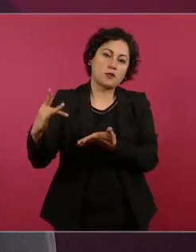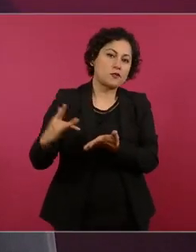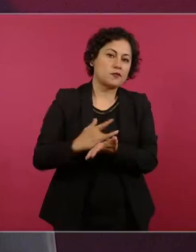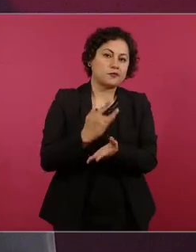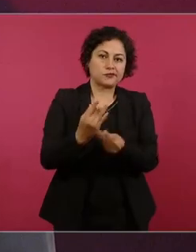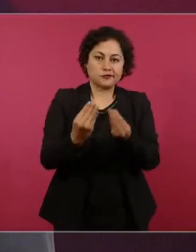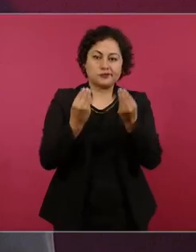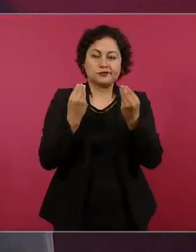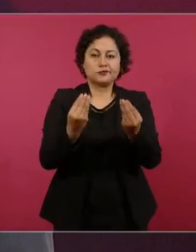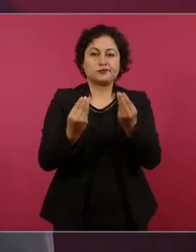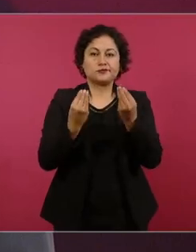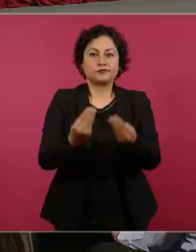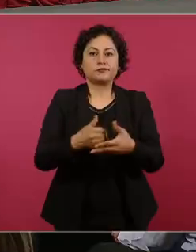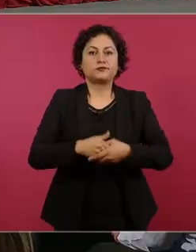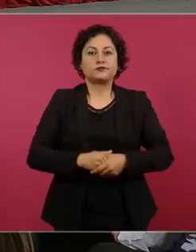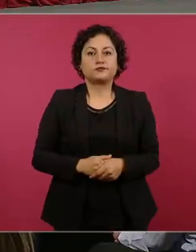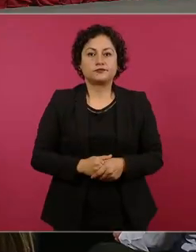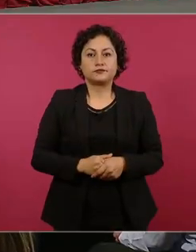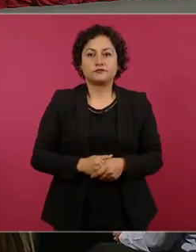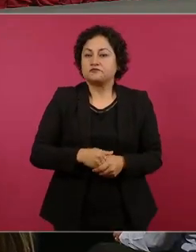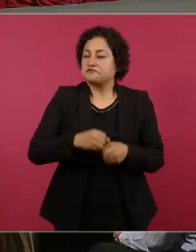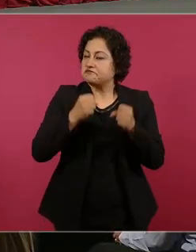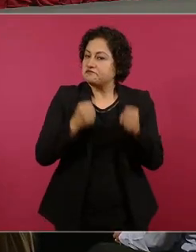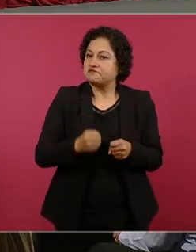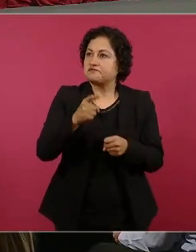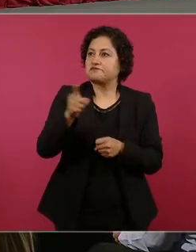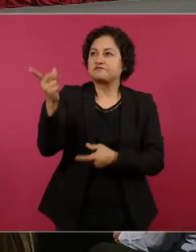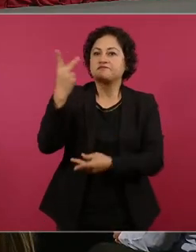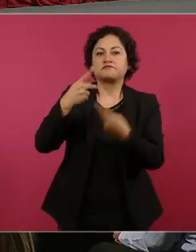la van a pasar muy bien.